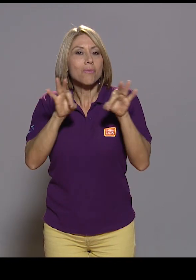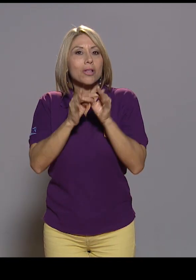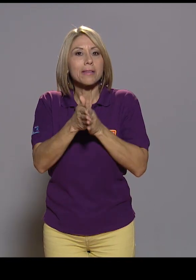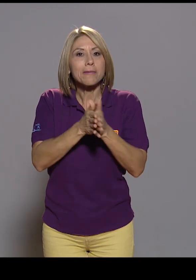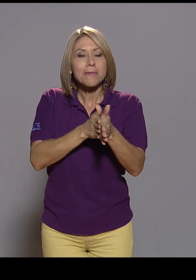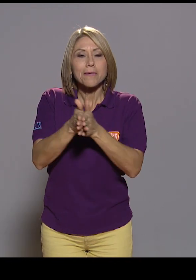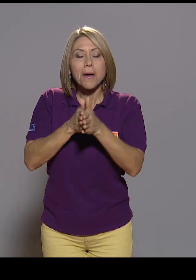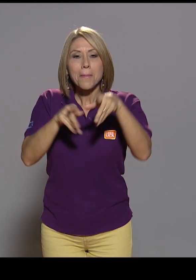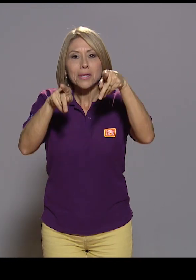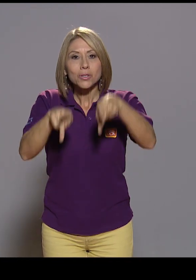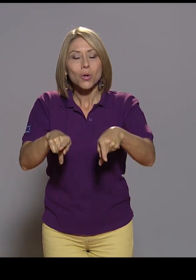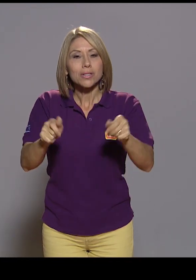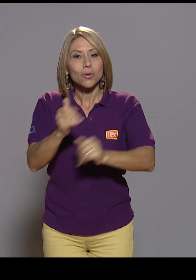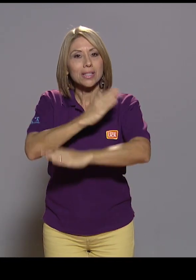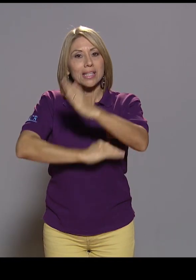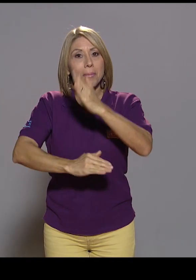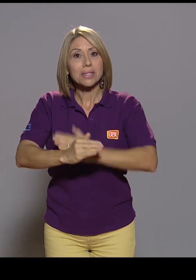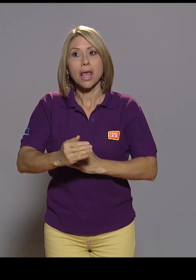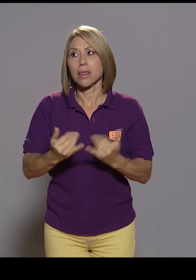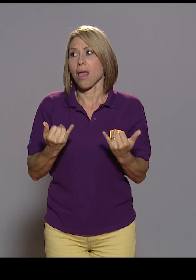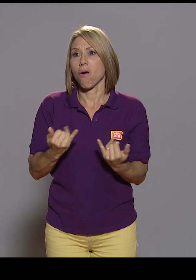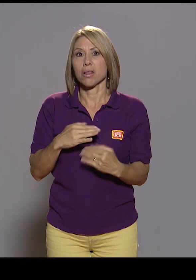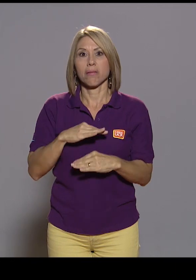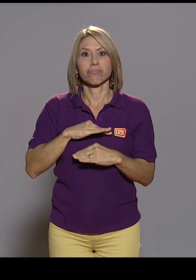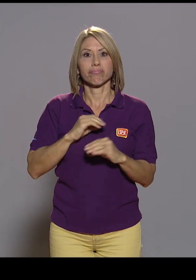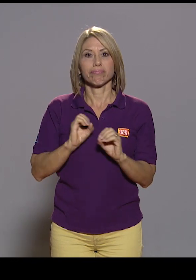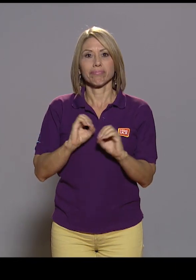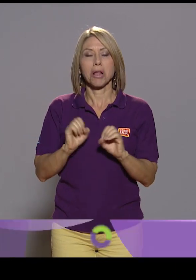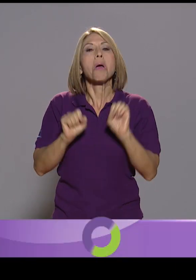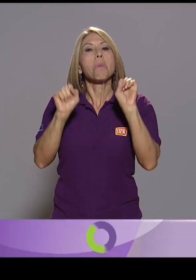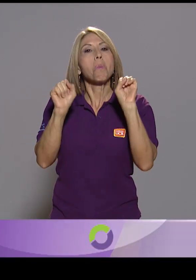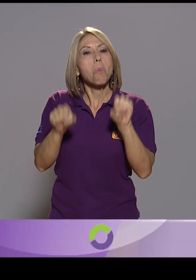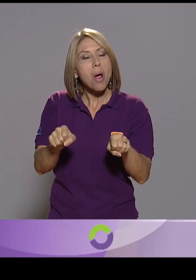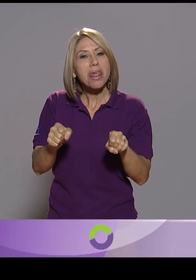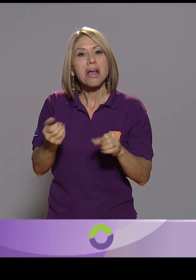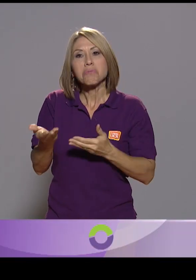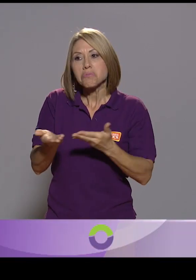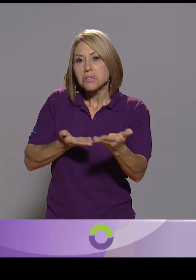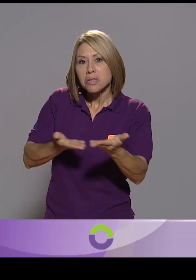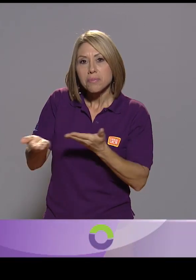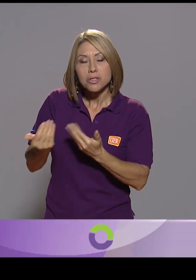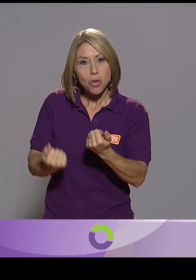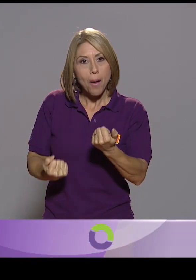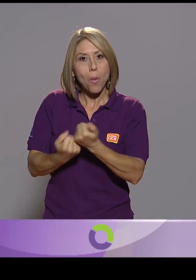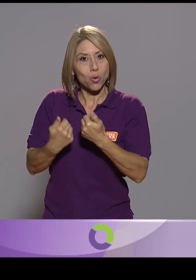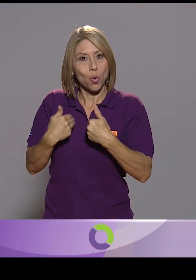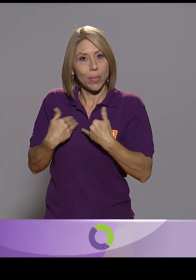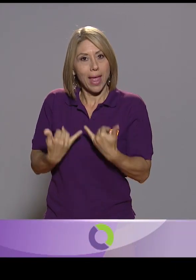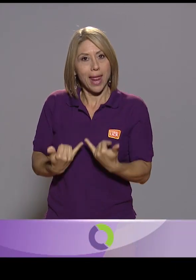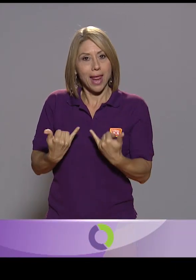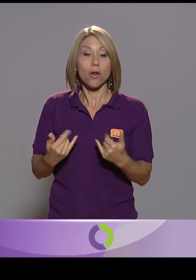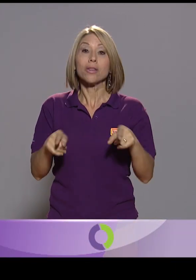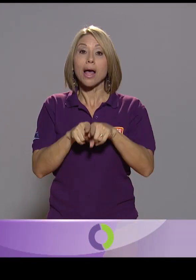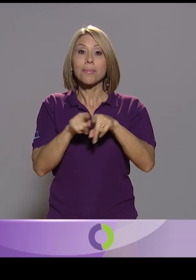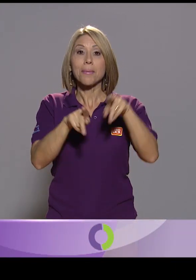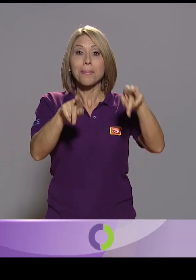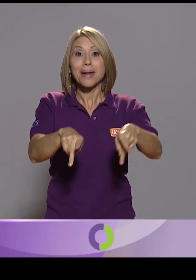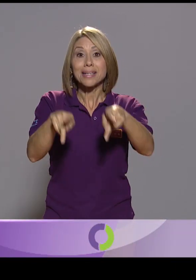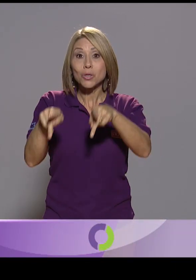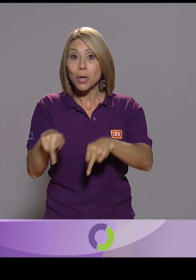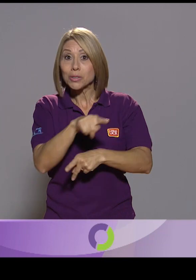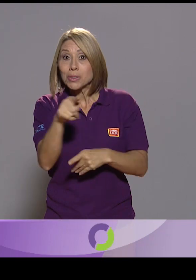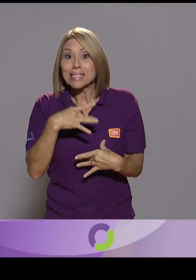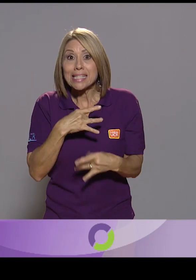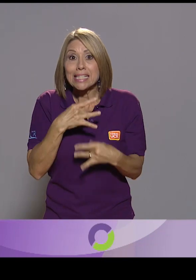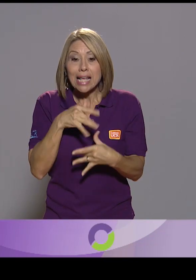esta necesidad insatisfecha y que puedan acceder a este servicio de apoyo y también para aquellas personas que tienen interés en